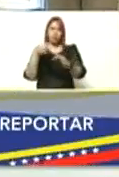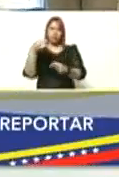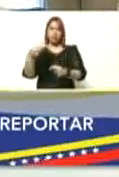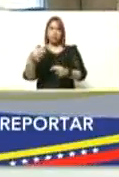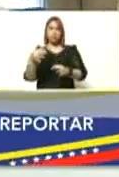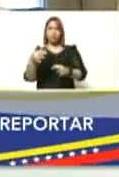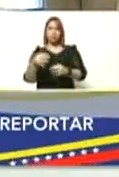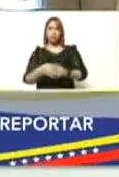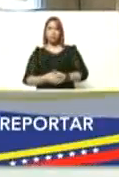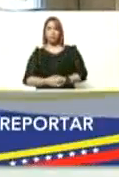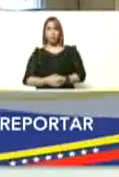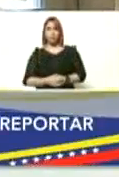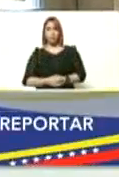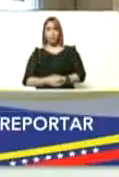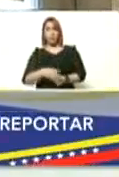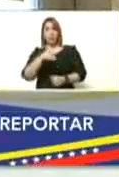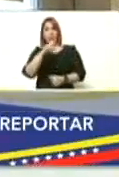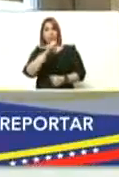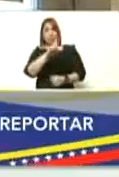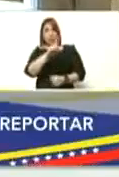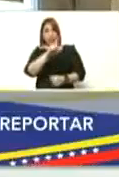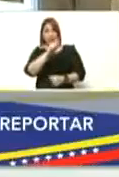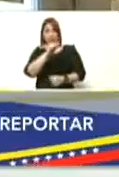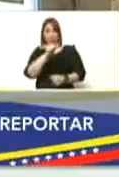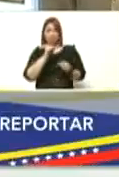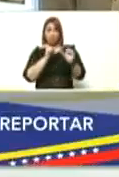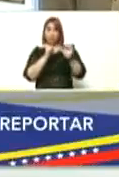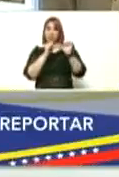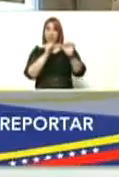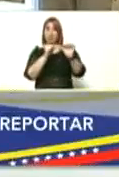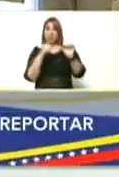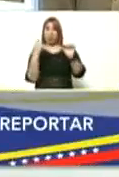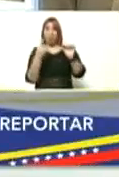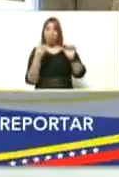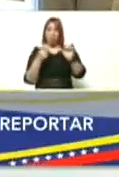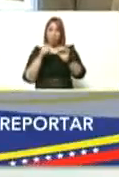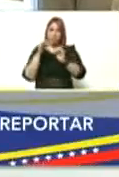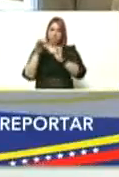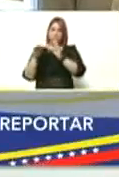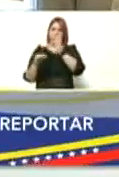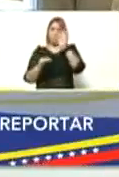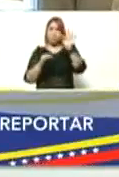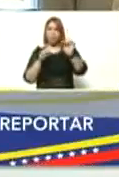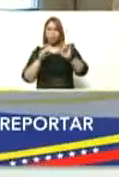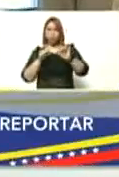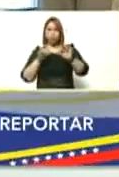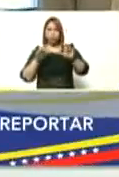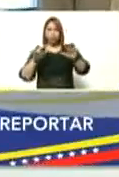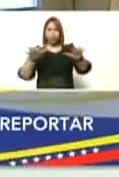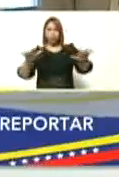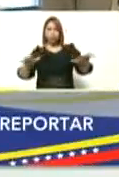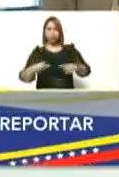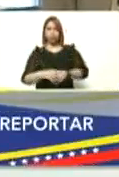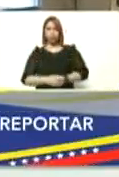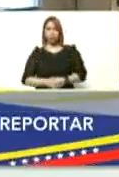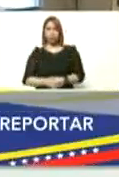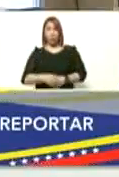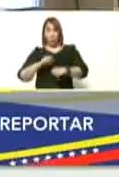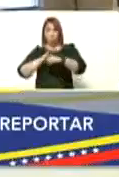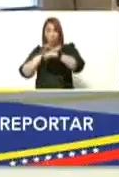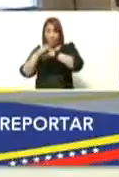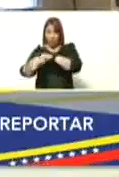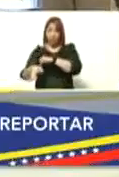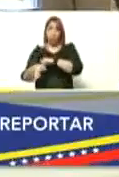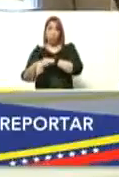que la variante delta aunque la variante delta sigue circulando gabriela sigue circulando la omicron se va